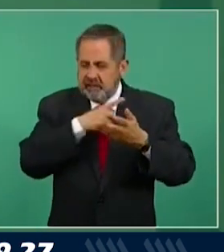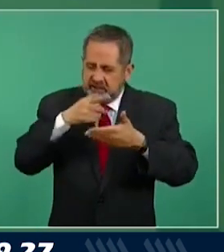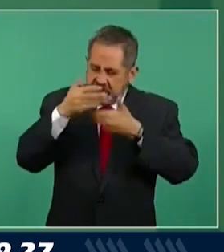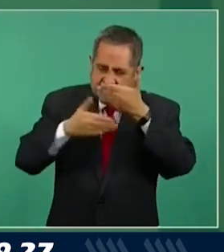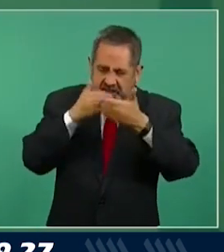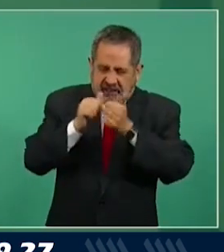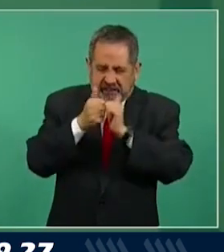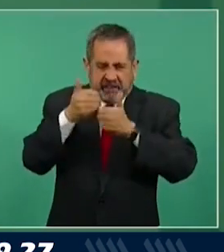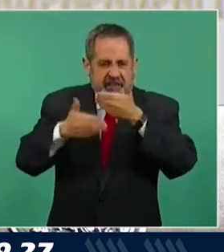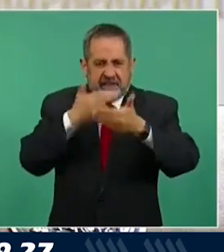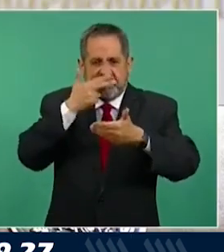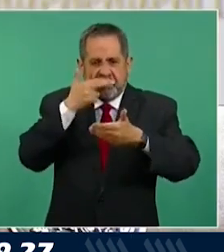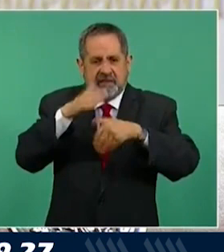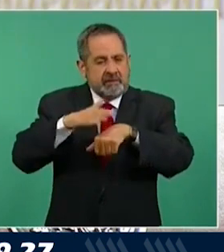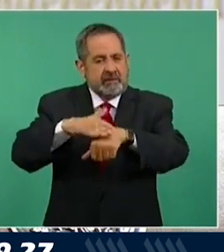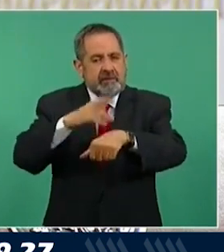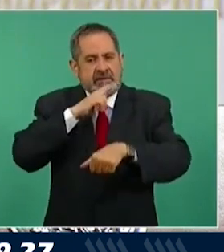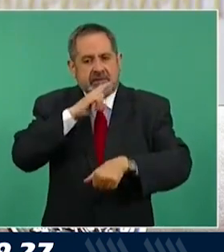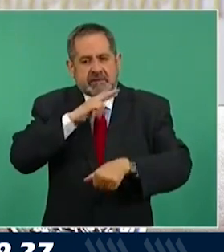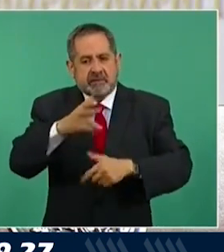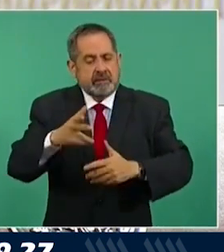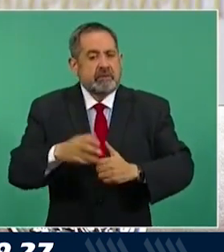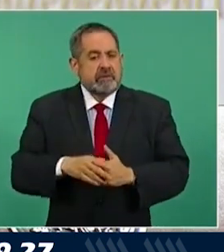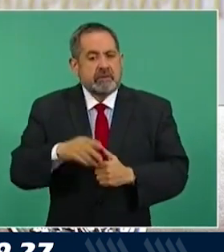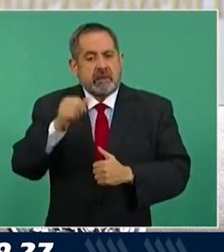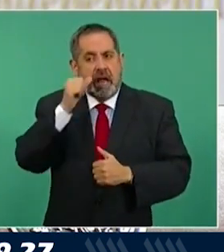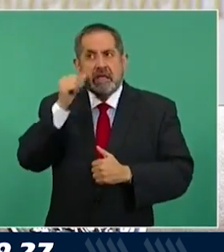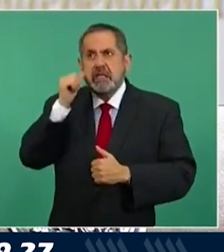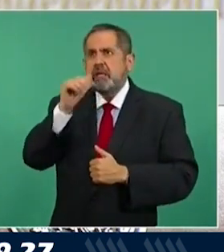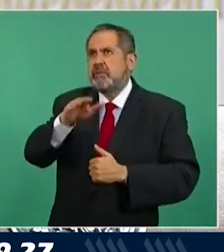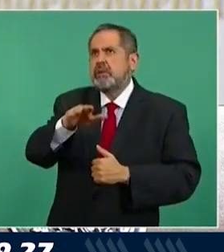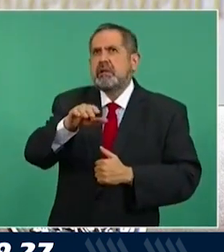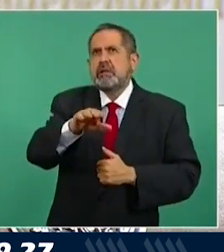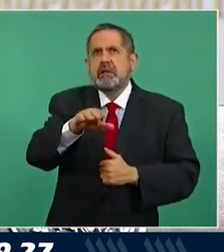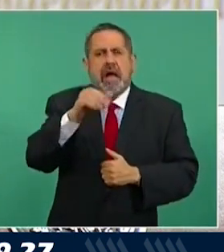avanzar en eso. Ayer, por ejemplo,